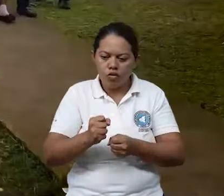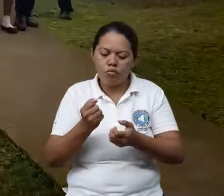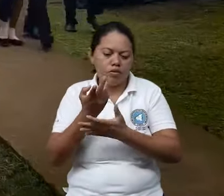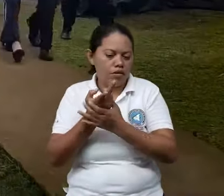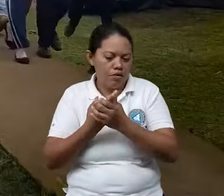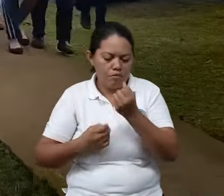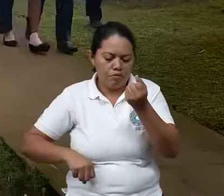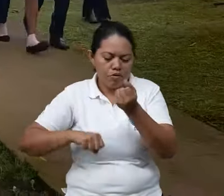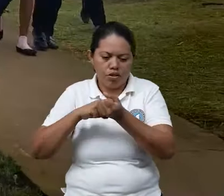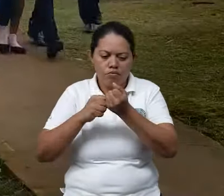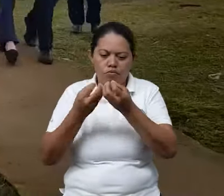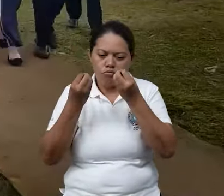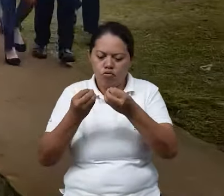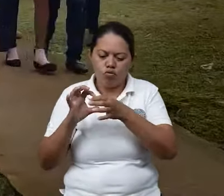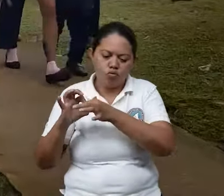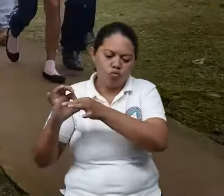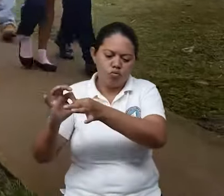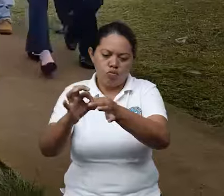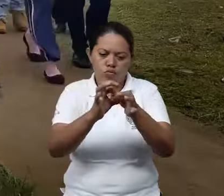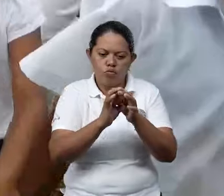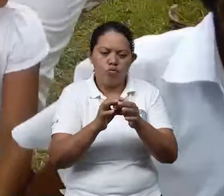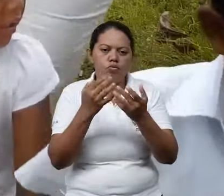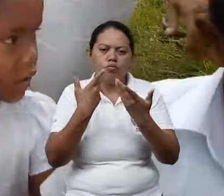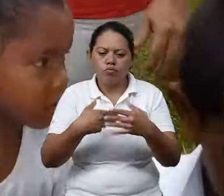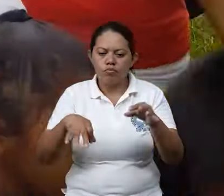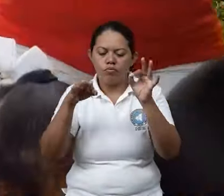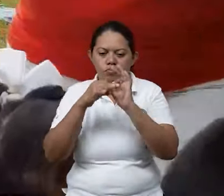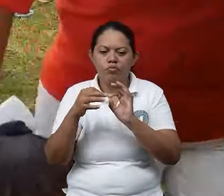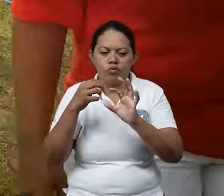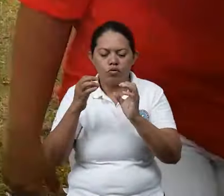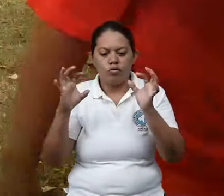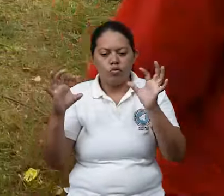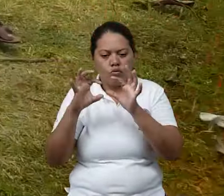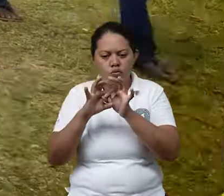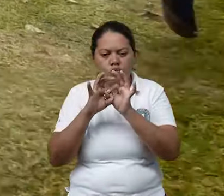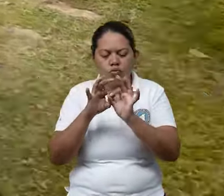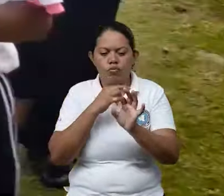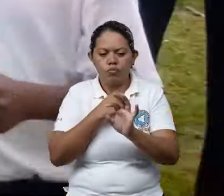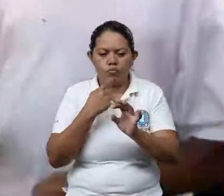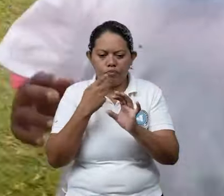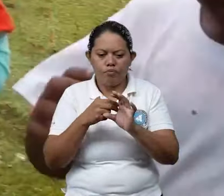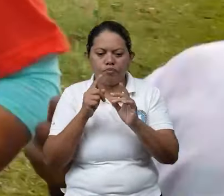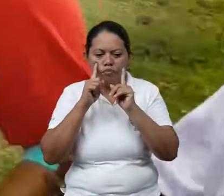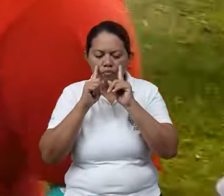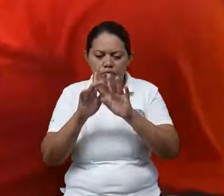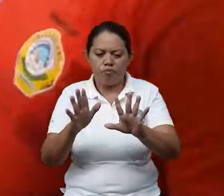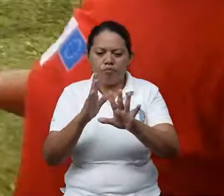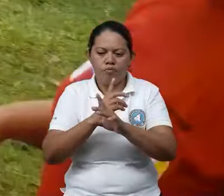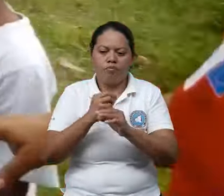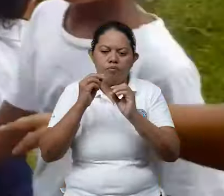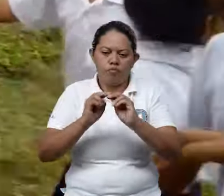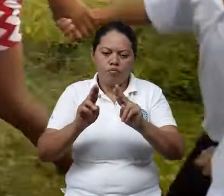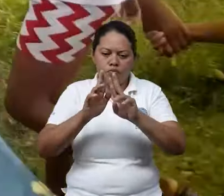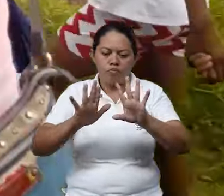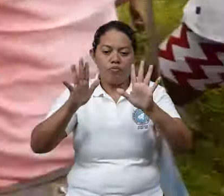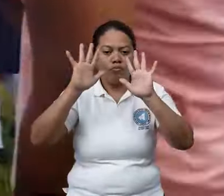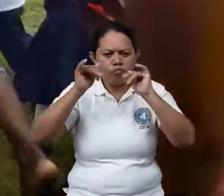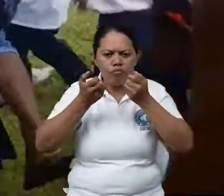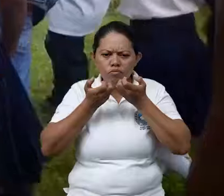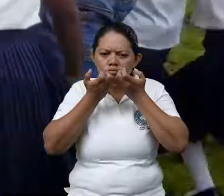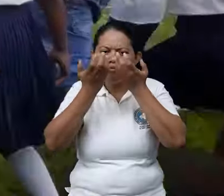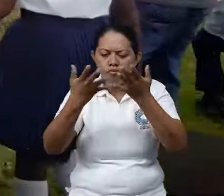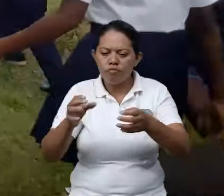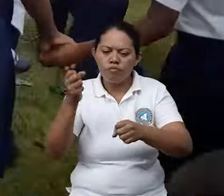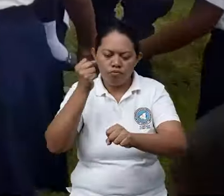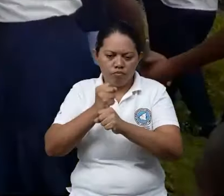importante para que funcione no solamente el sistema de alerta temprana, sino que funcione el Sistema Nacional de Prevención de Desastres. Desde ya nosotros